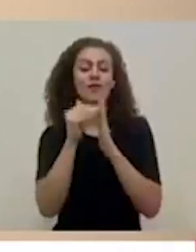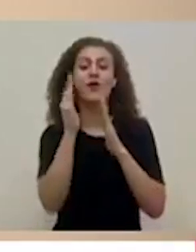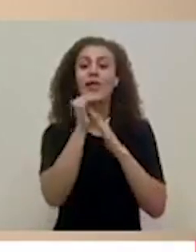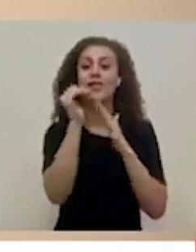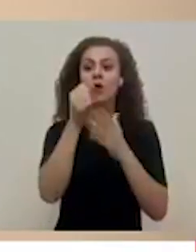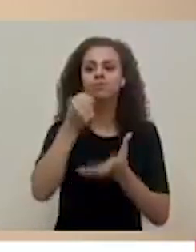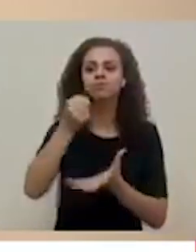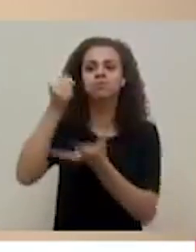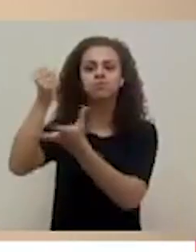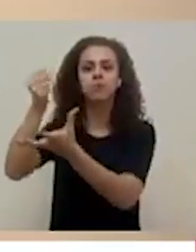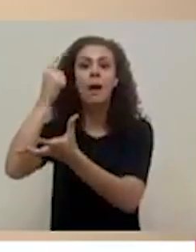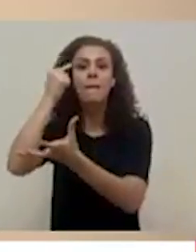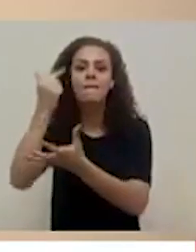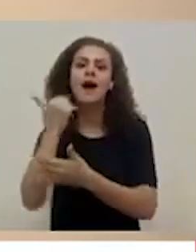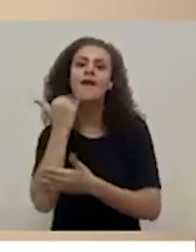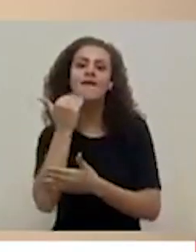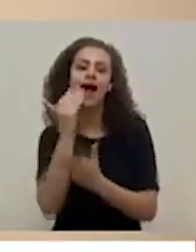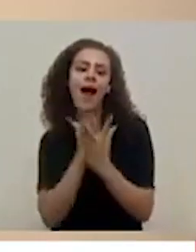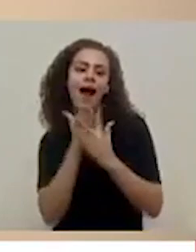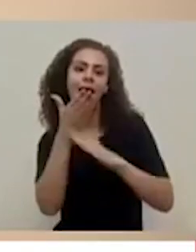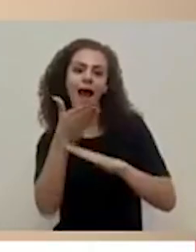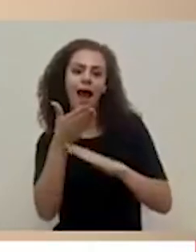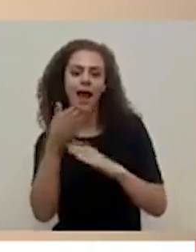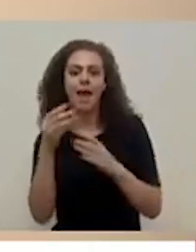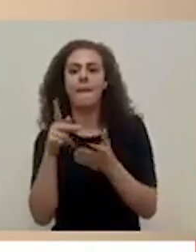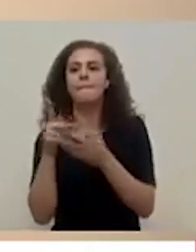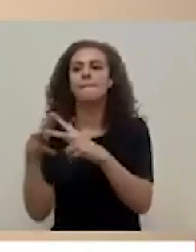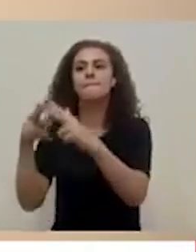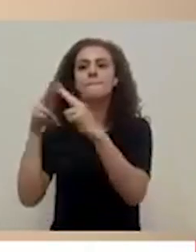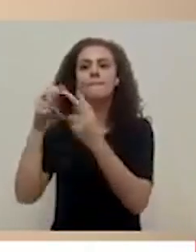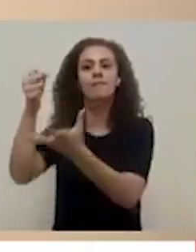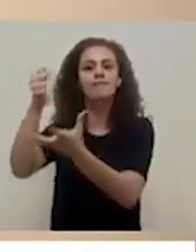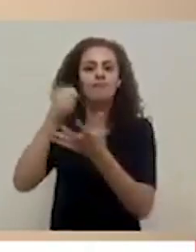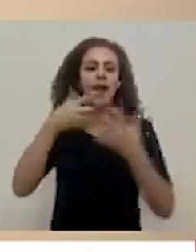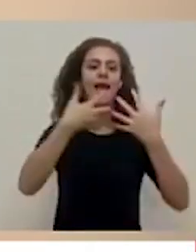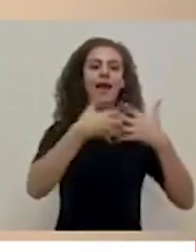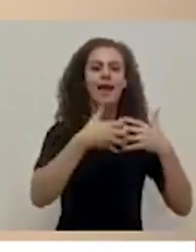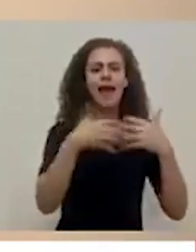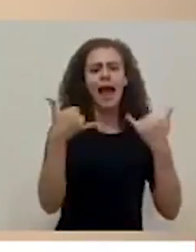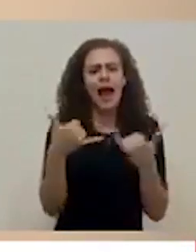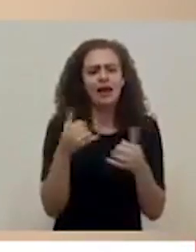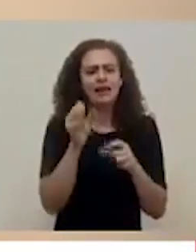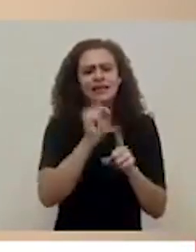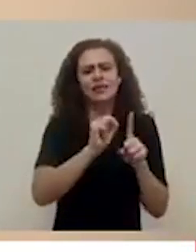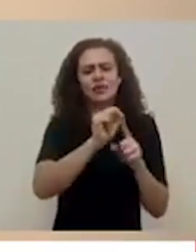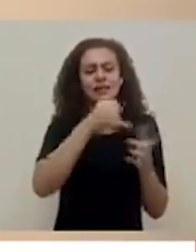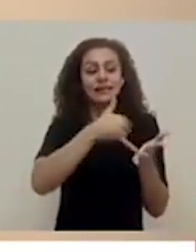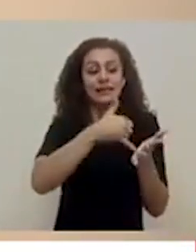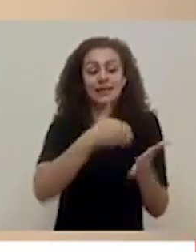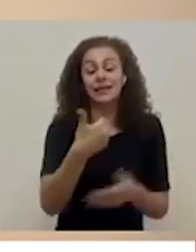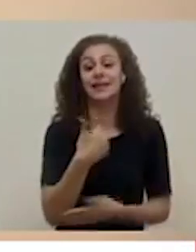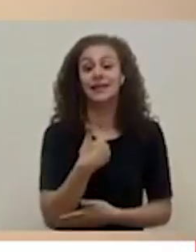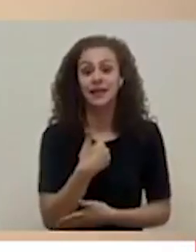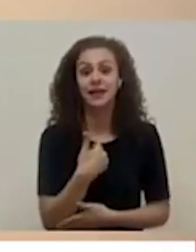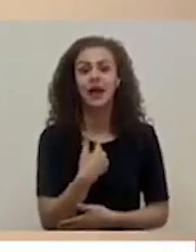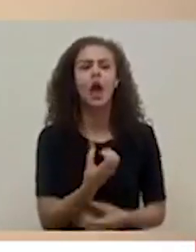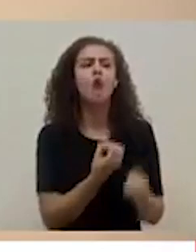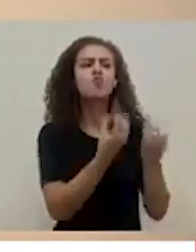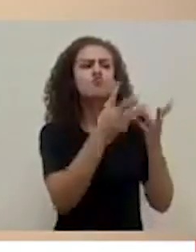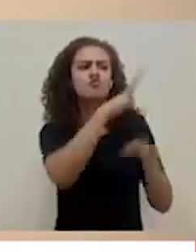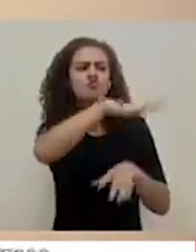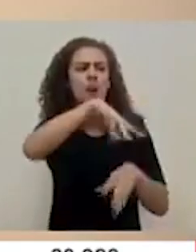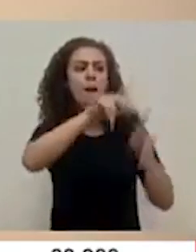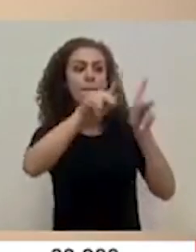para facilitar el acceso al crédito de las empresas. En la situación tan frágil en la que nos encontramos a muchas